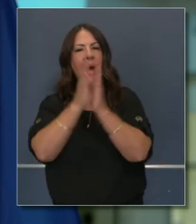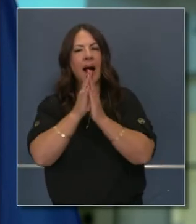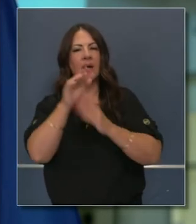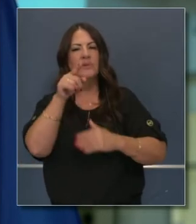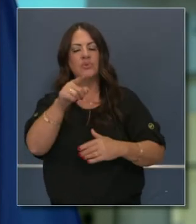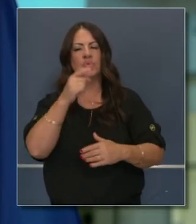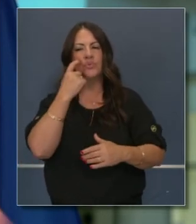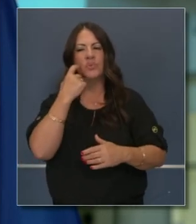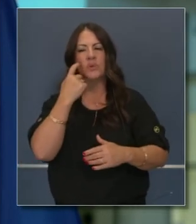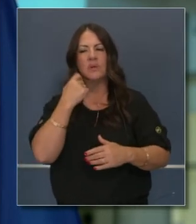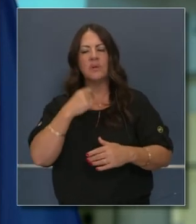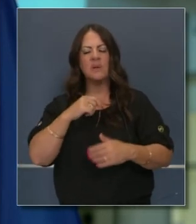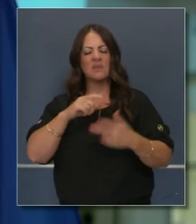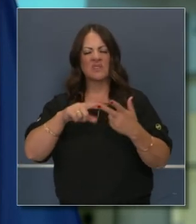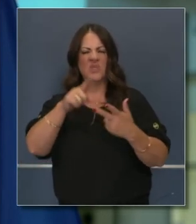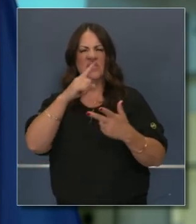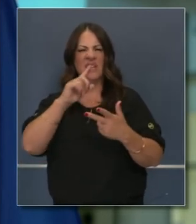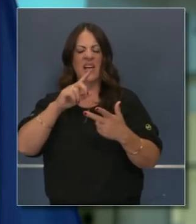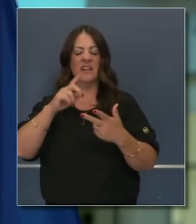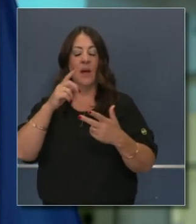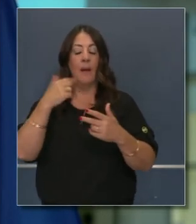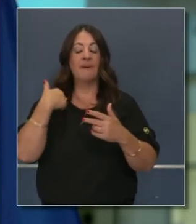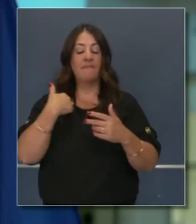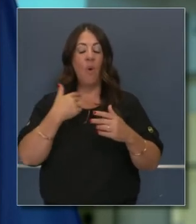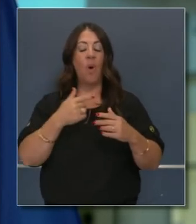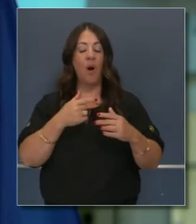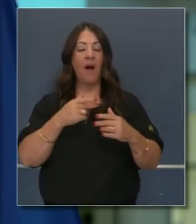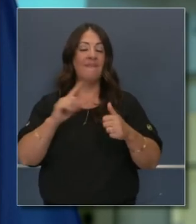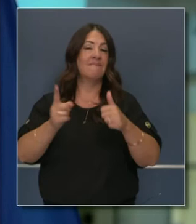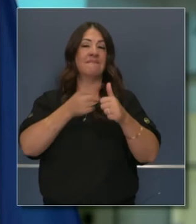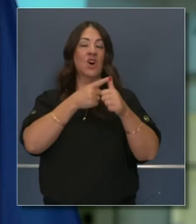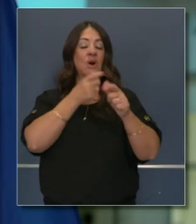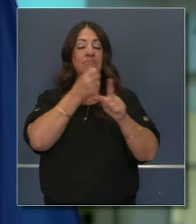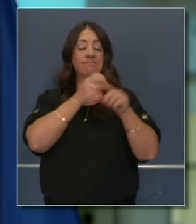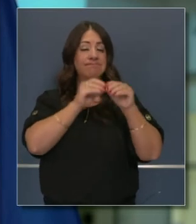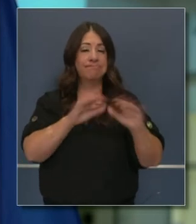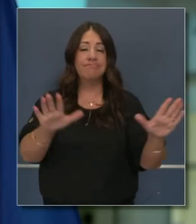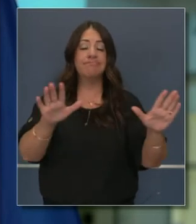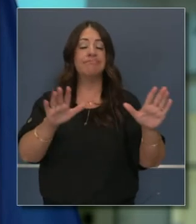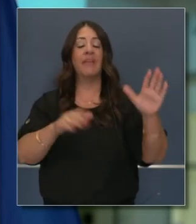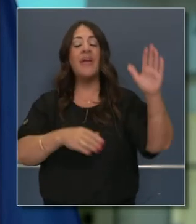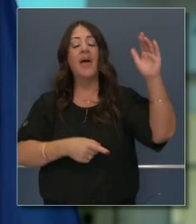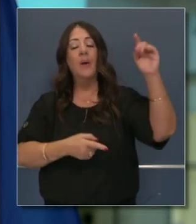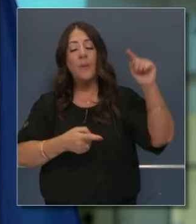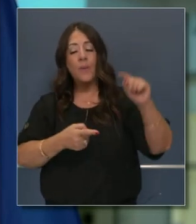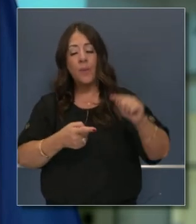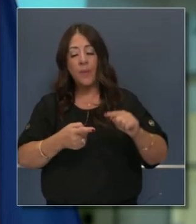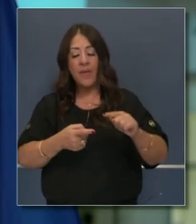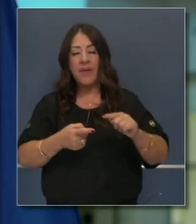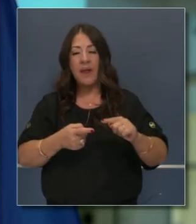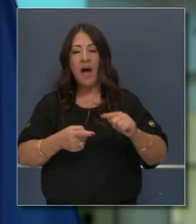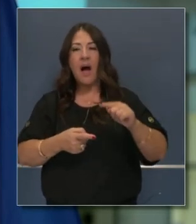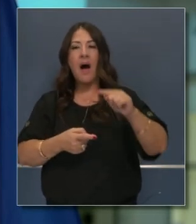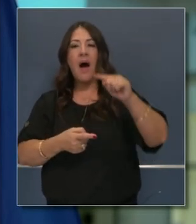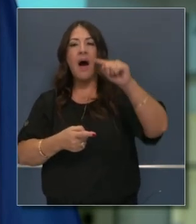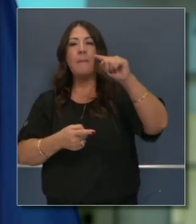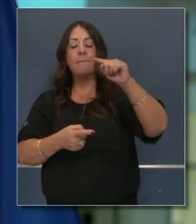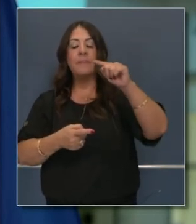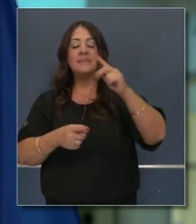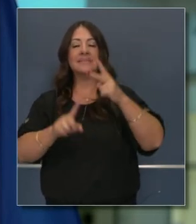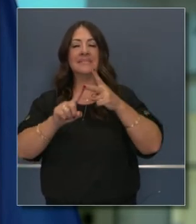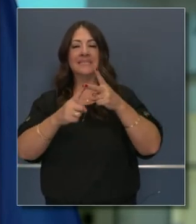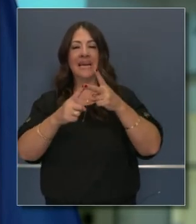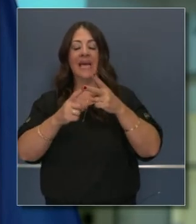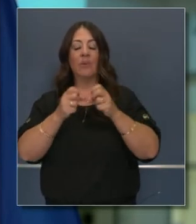gobernador. Le quiero preguntar en cuanto a esta tercera ola que usted mencionó, que está tomando